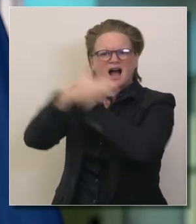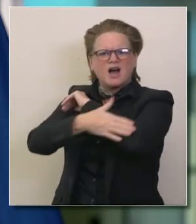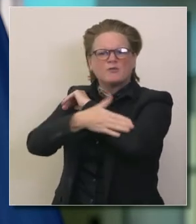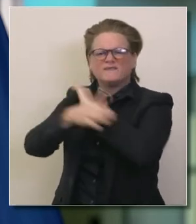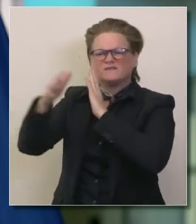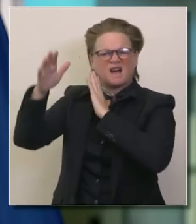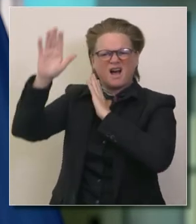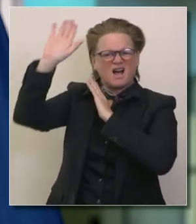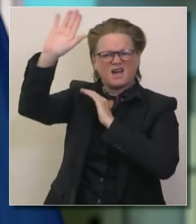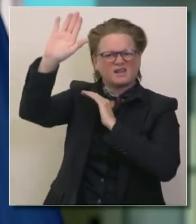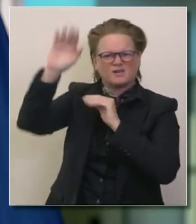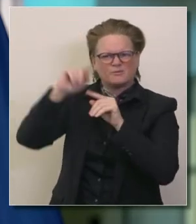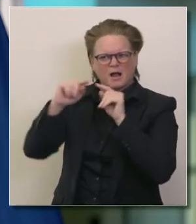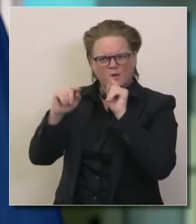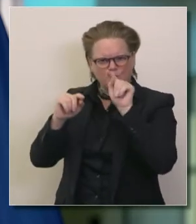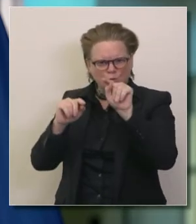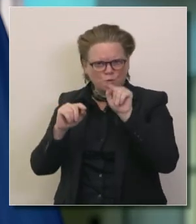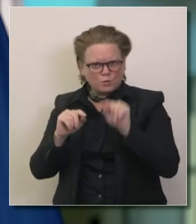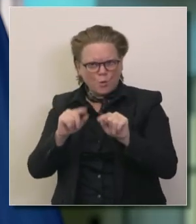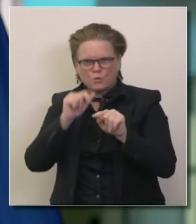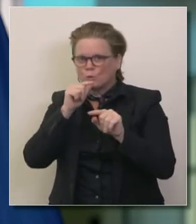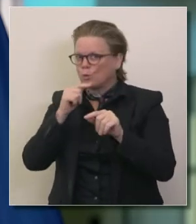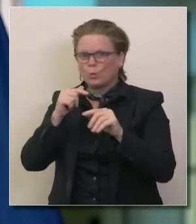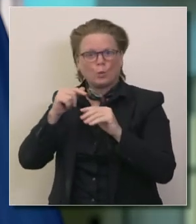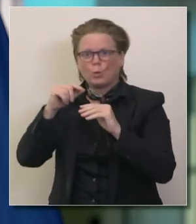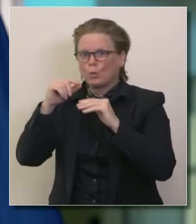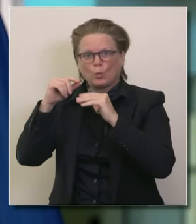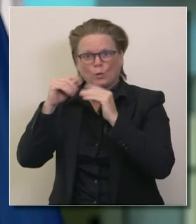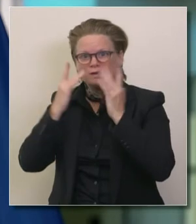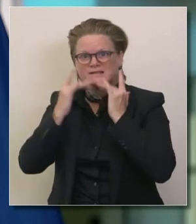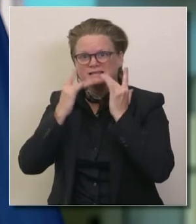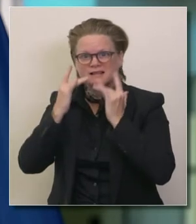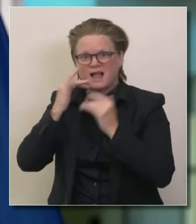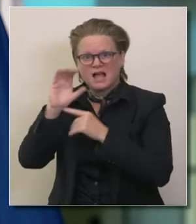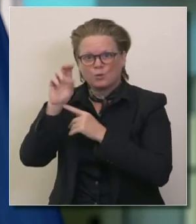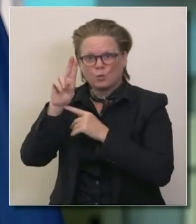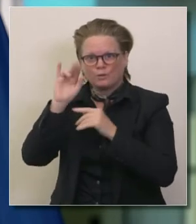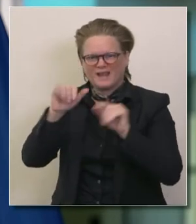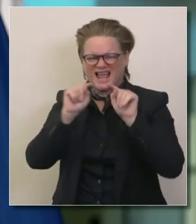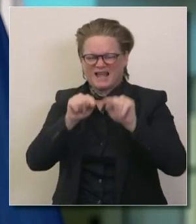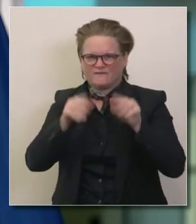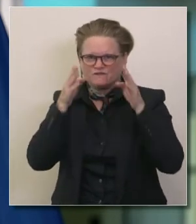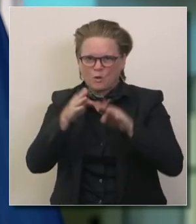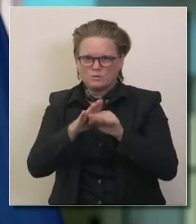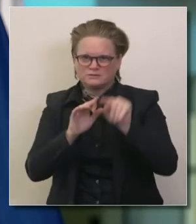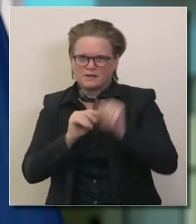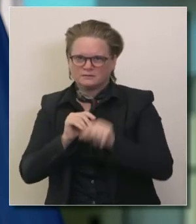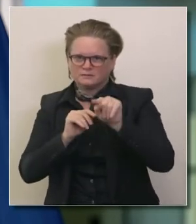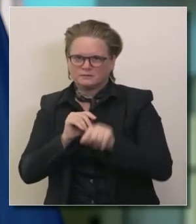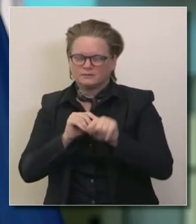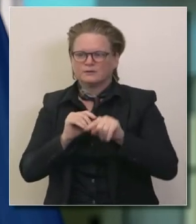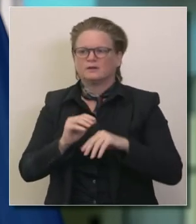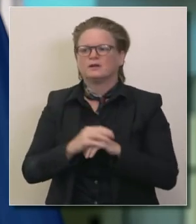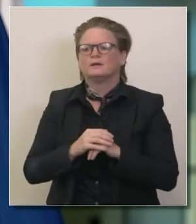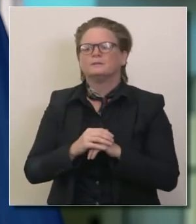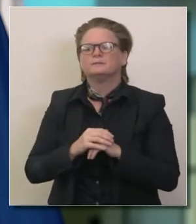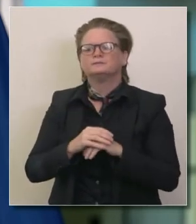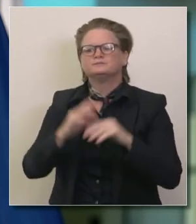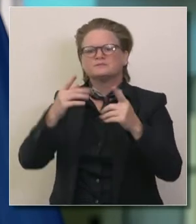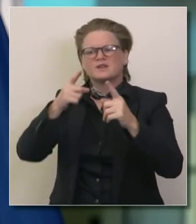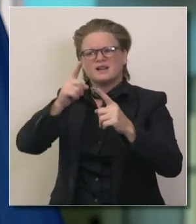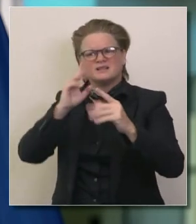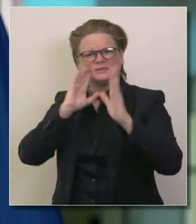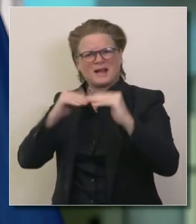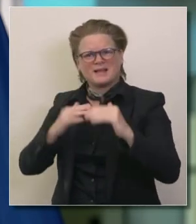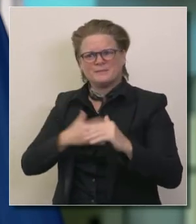pueda a desglosar esto un poquito más y específicamente por los detalles de su pregunta debe esperar que